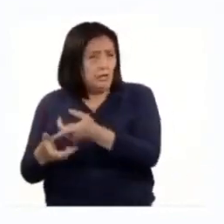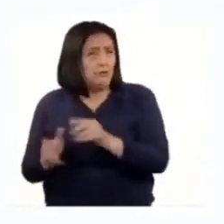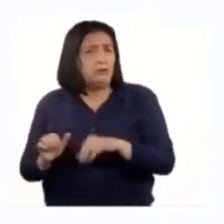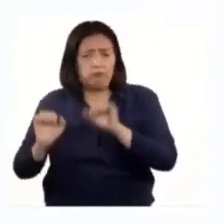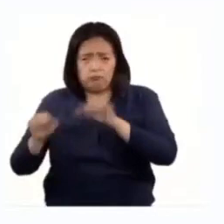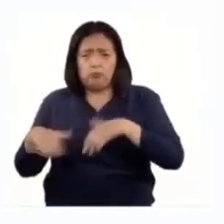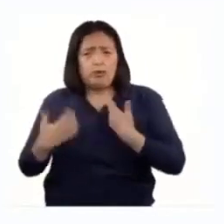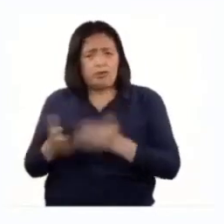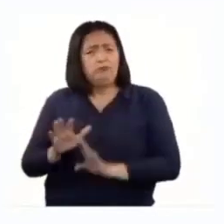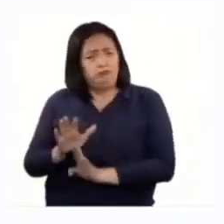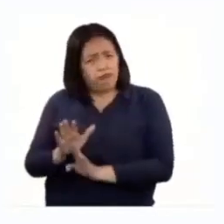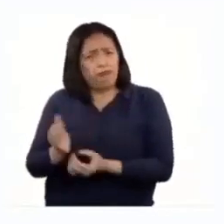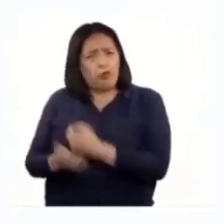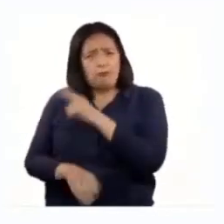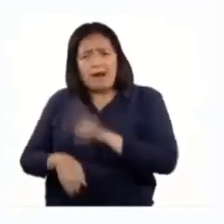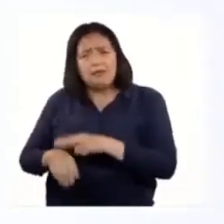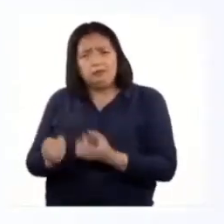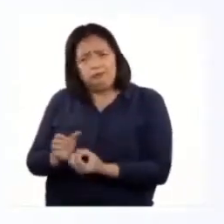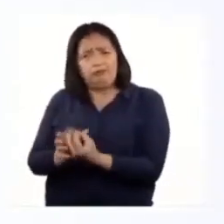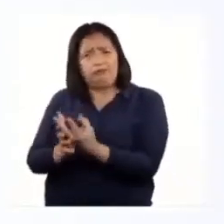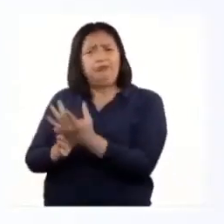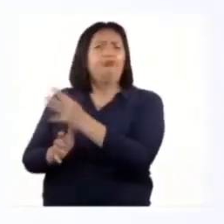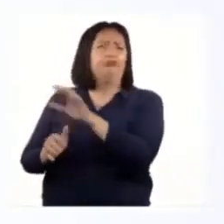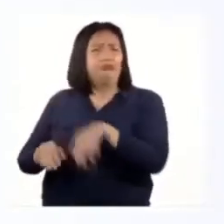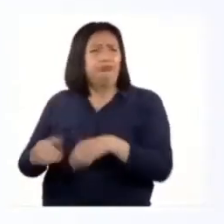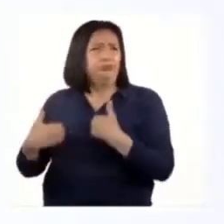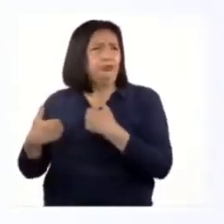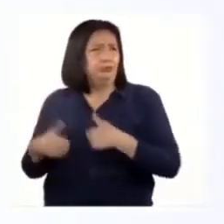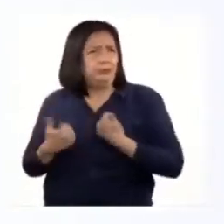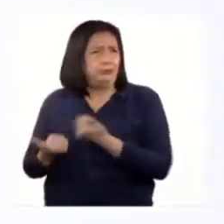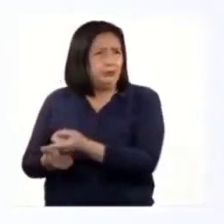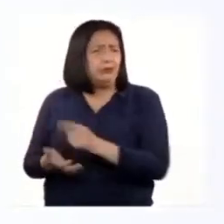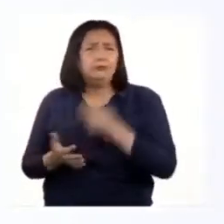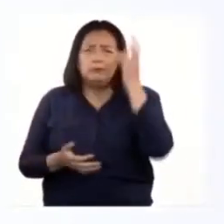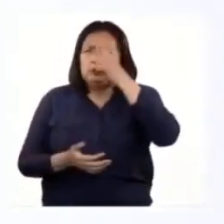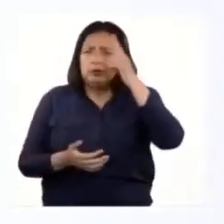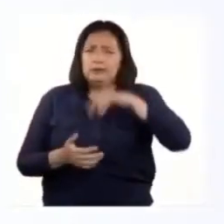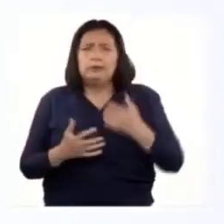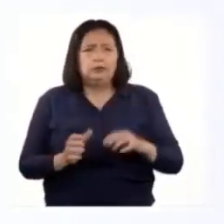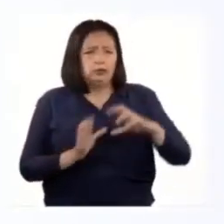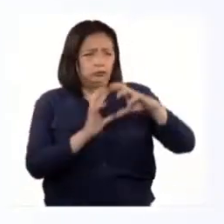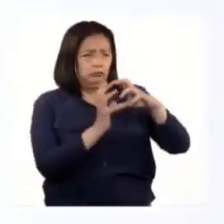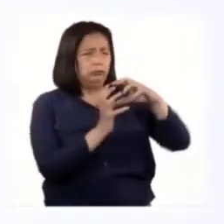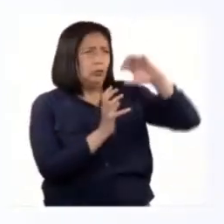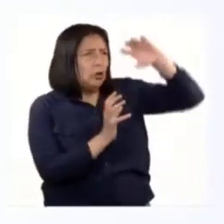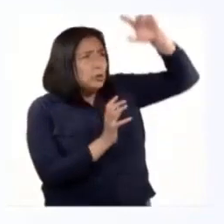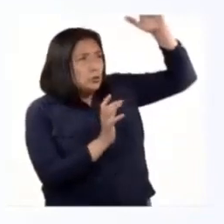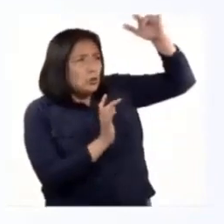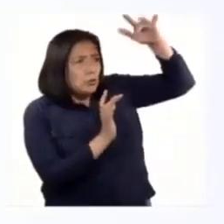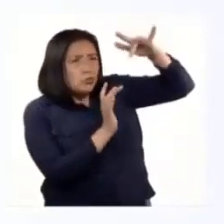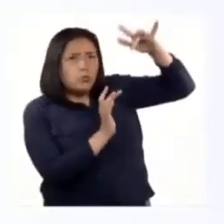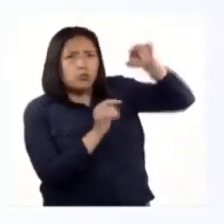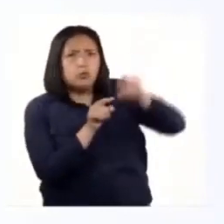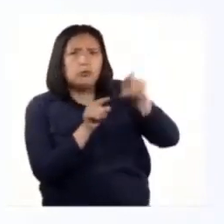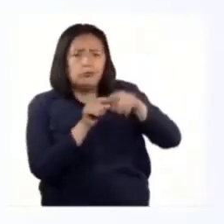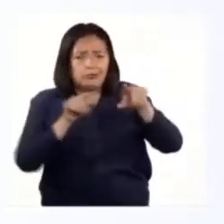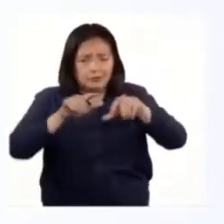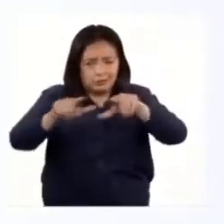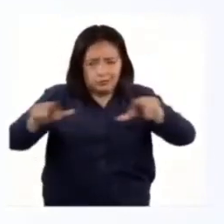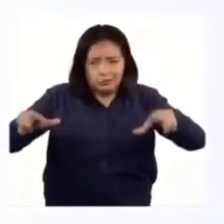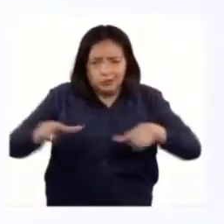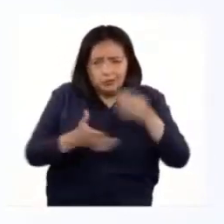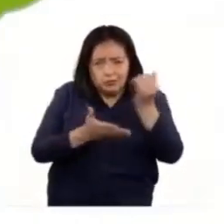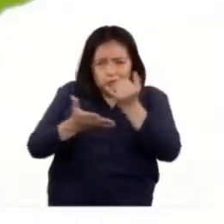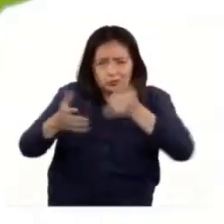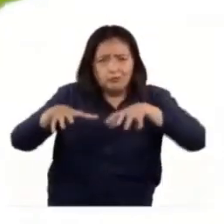puedan desarrollarse en ellos. B. Por eso, usan imágenes satelitales como estos mapas que muestran,